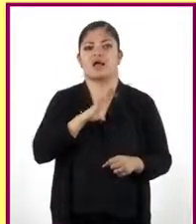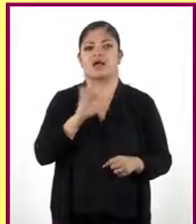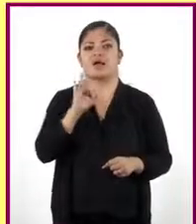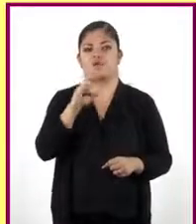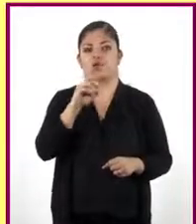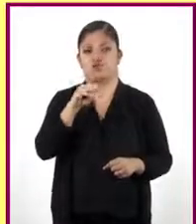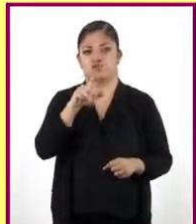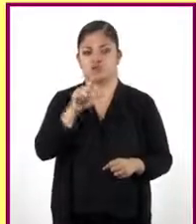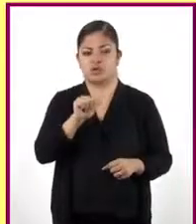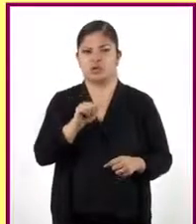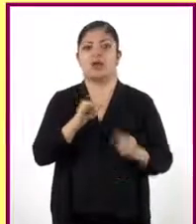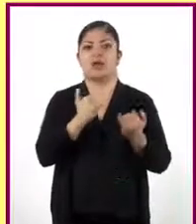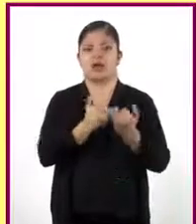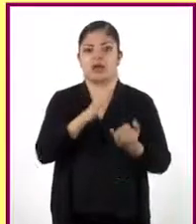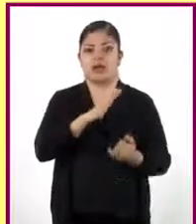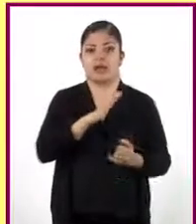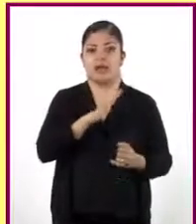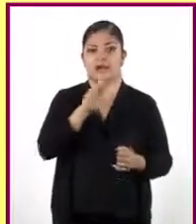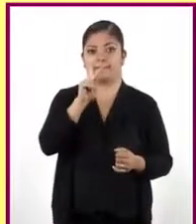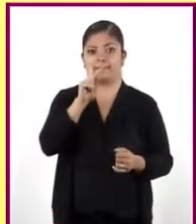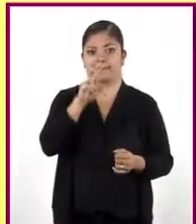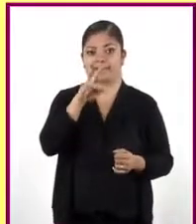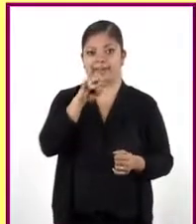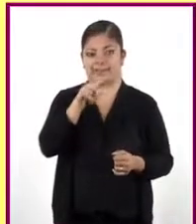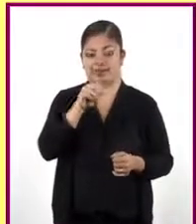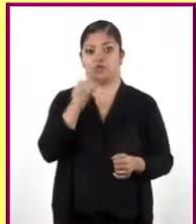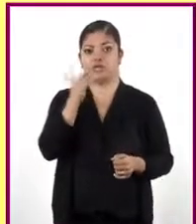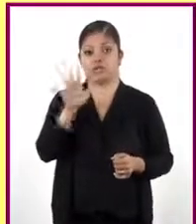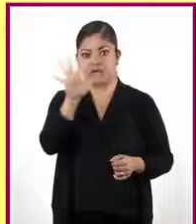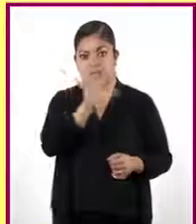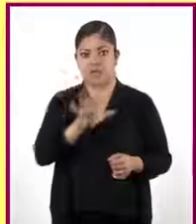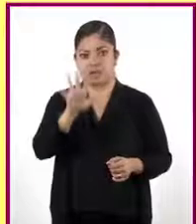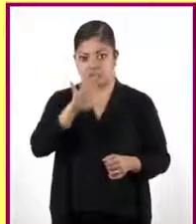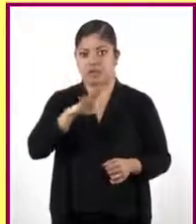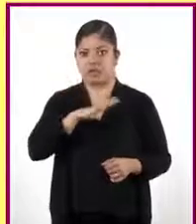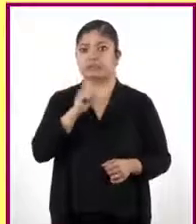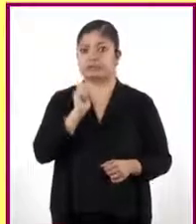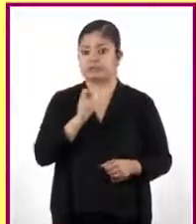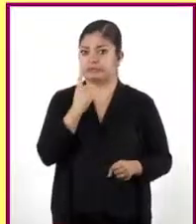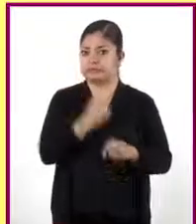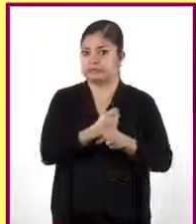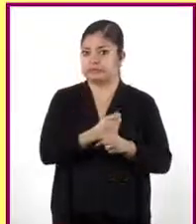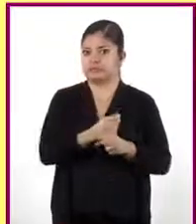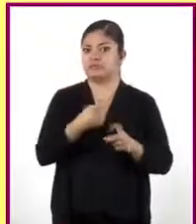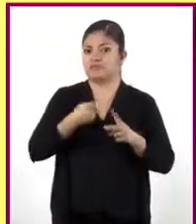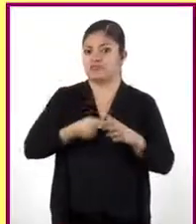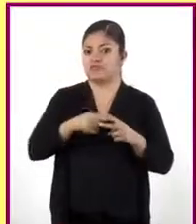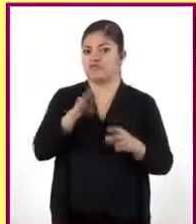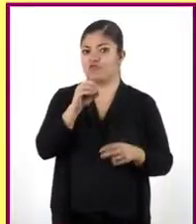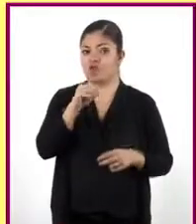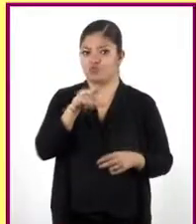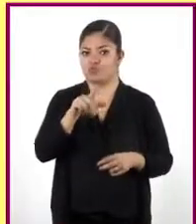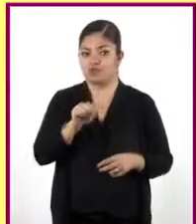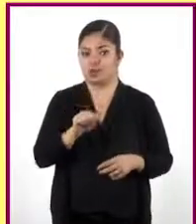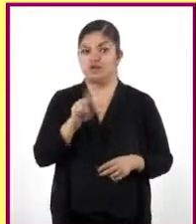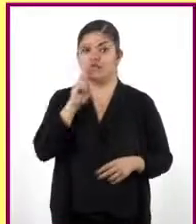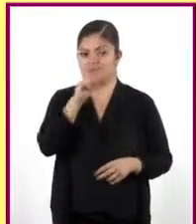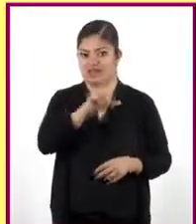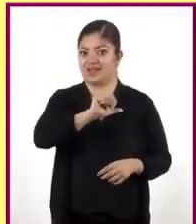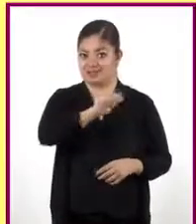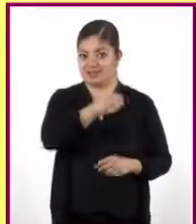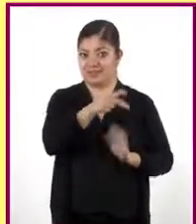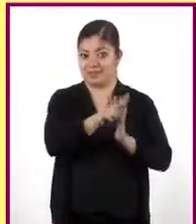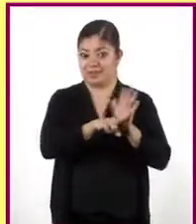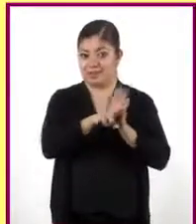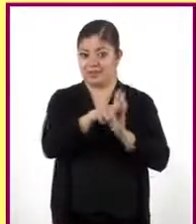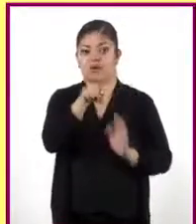perímetro o el área de los polígonos tiene una base algebraica? Acompáñenos a ver el siguiente video para